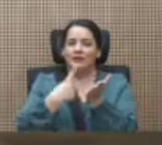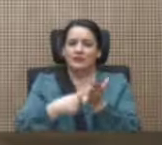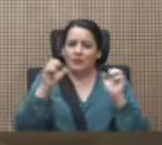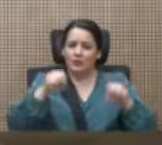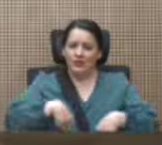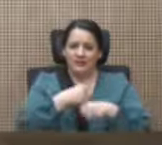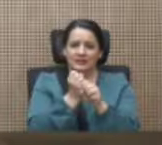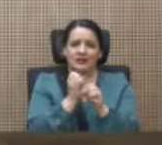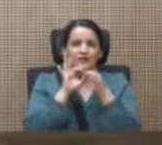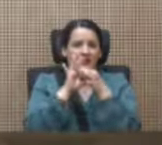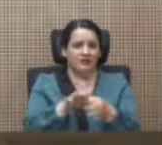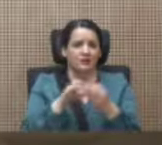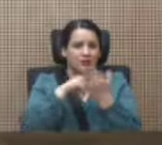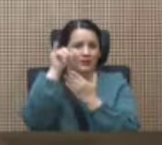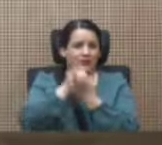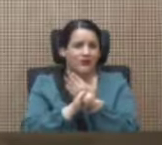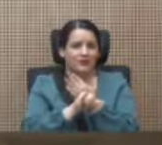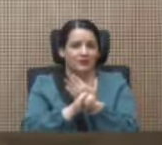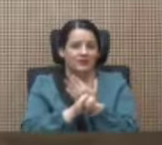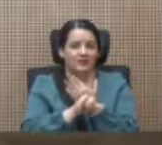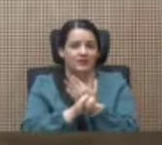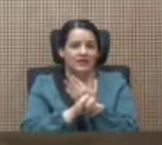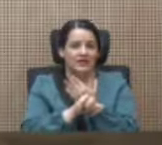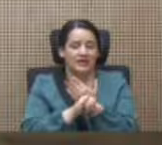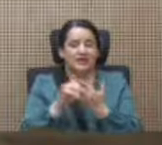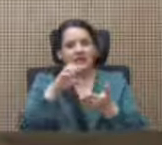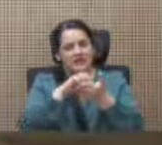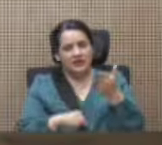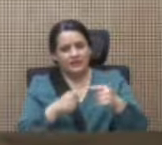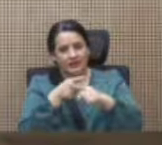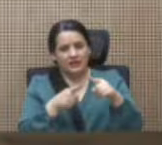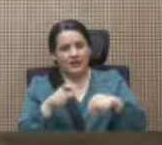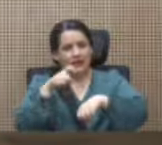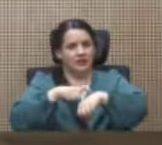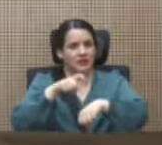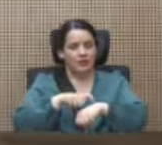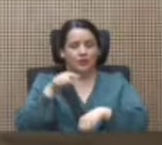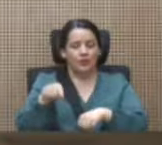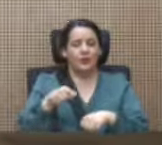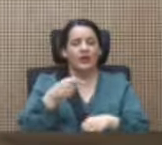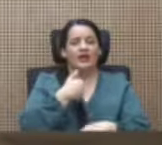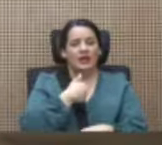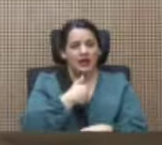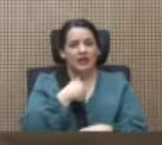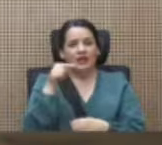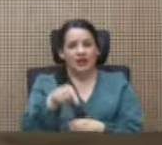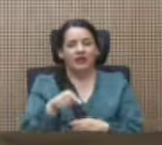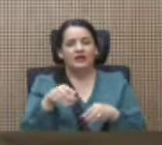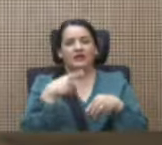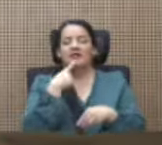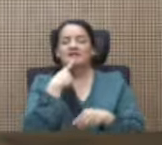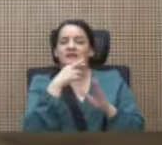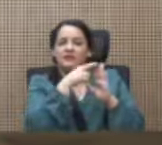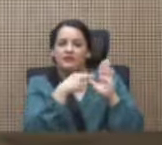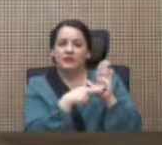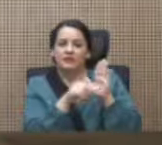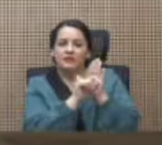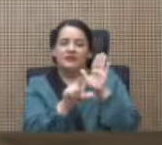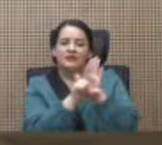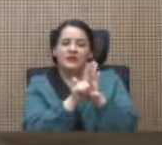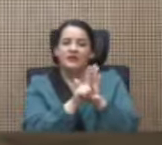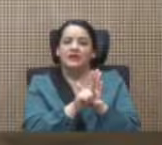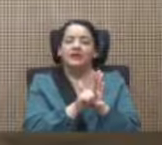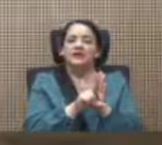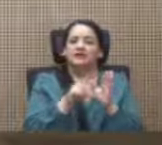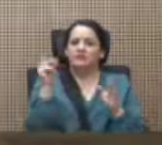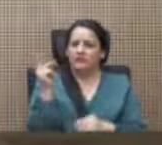sobre estos proyectos. Quitar la mitad del tiempo disponible que así asigna directamente el reglamento de la Asamblea Legislativa, de